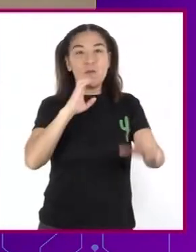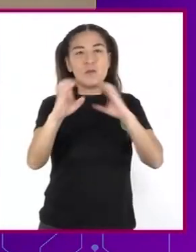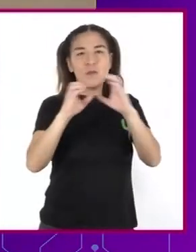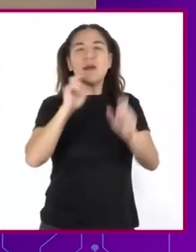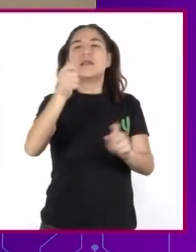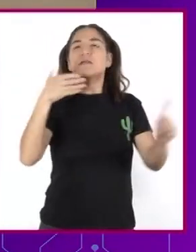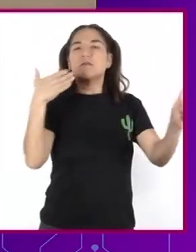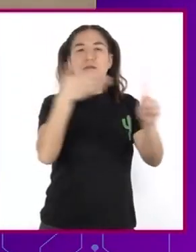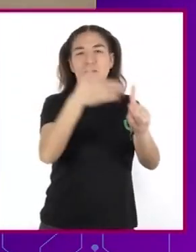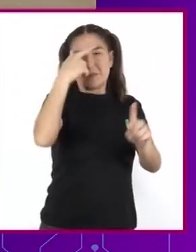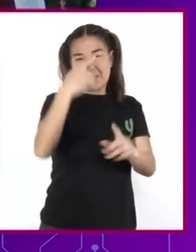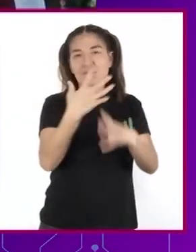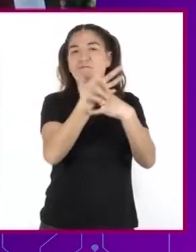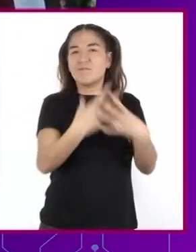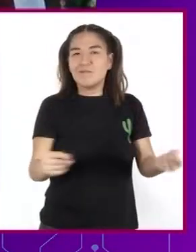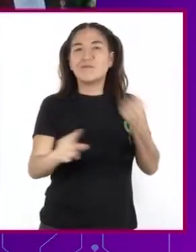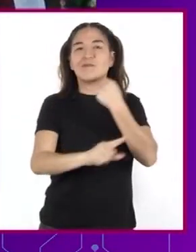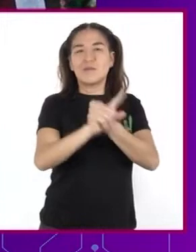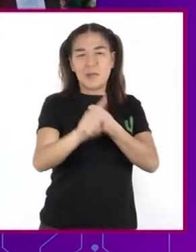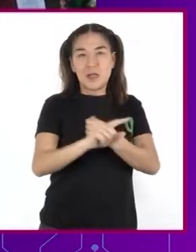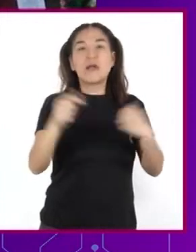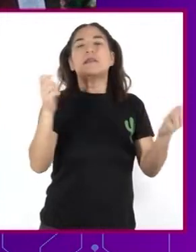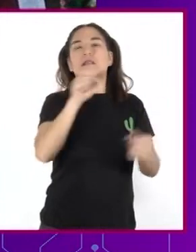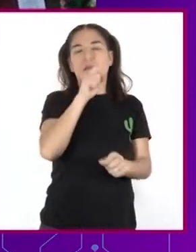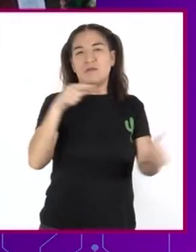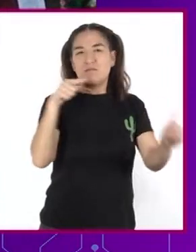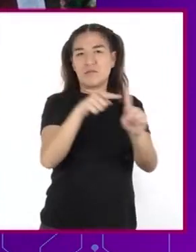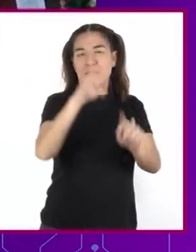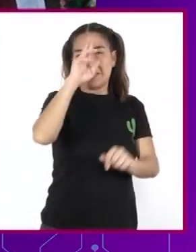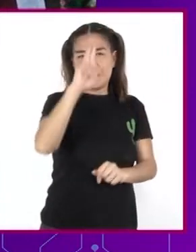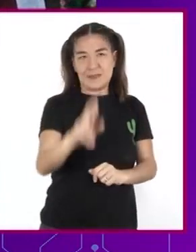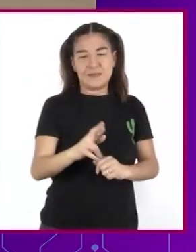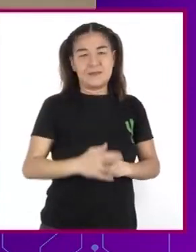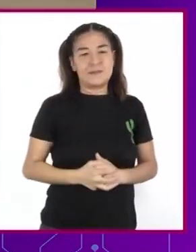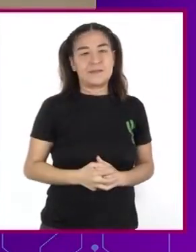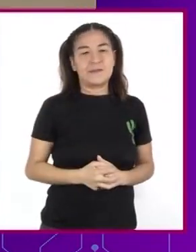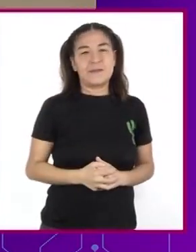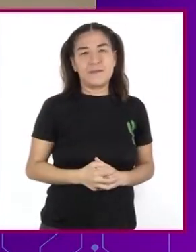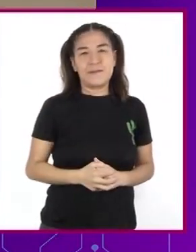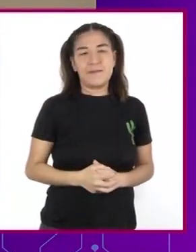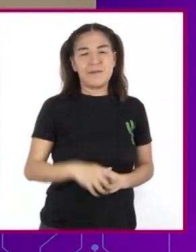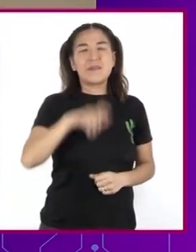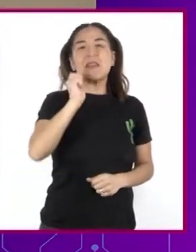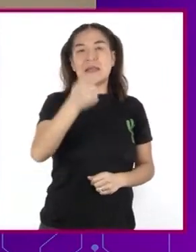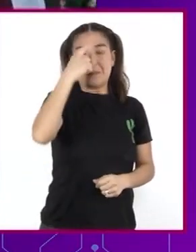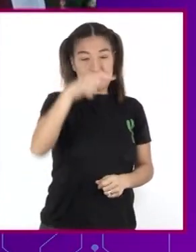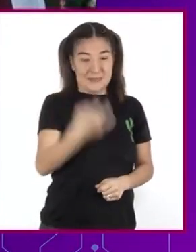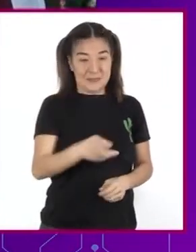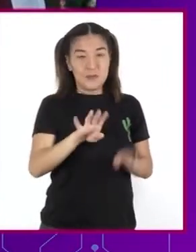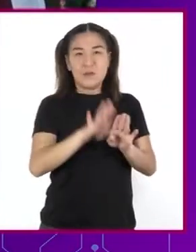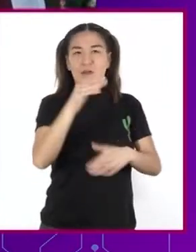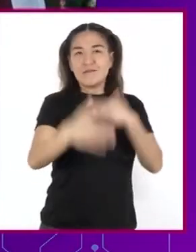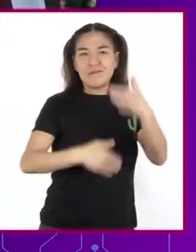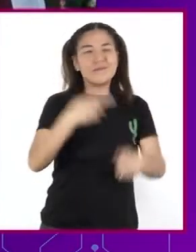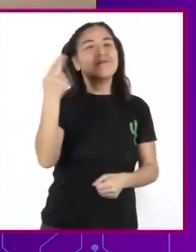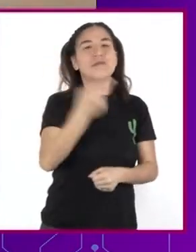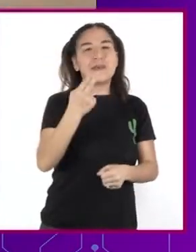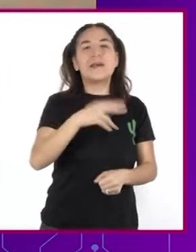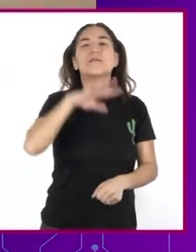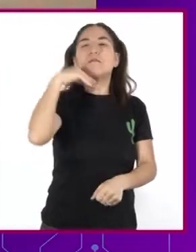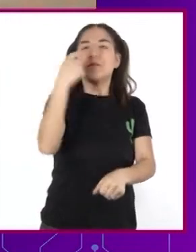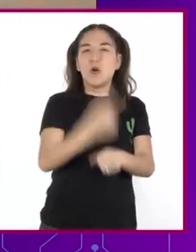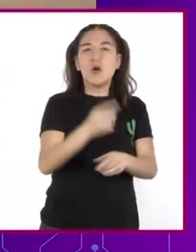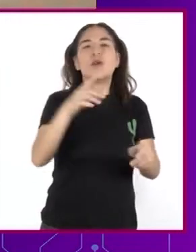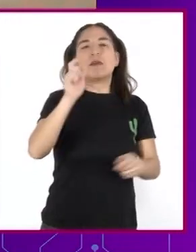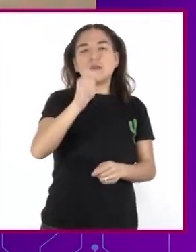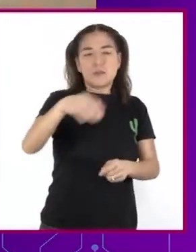la búsqueda De soluciones Y que se dé Con respeto Para lograr Culminar este proceso Se requiere la voluntad De las